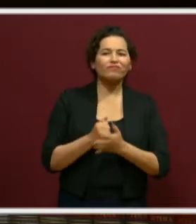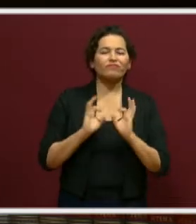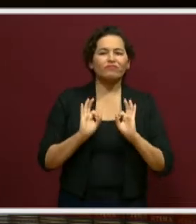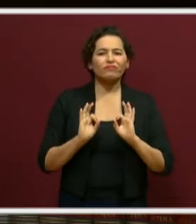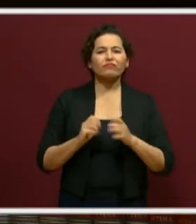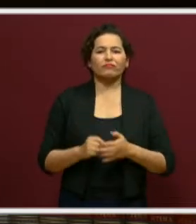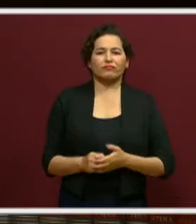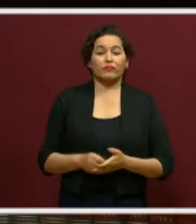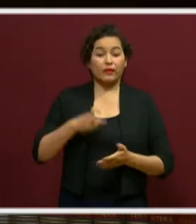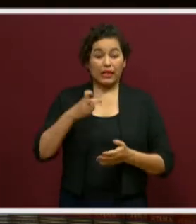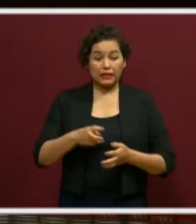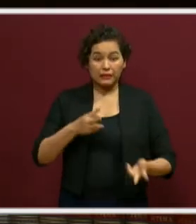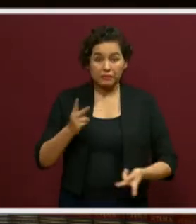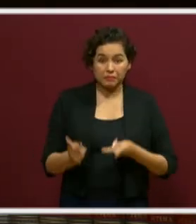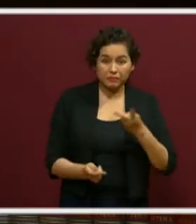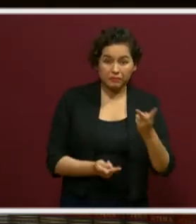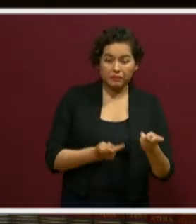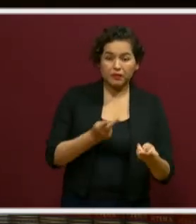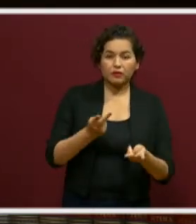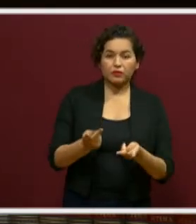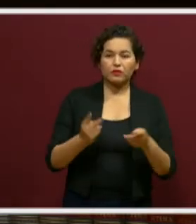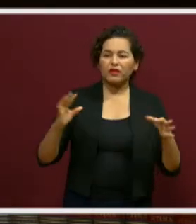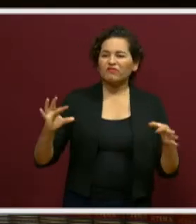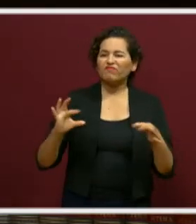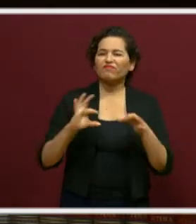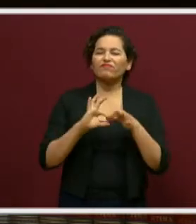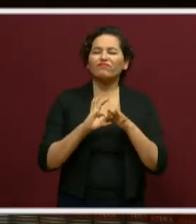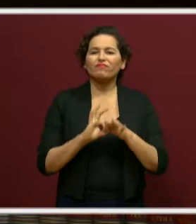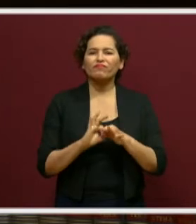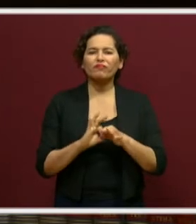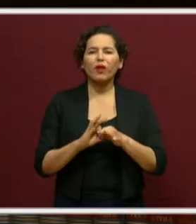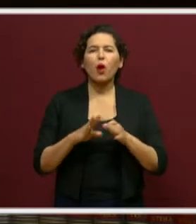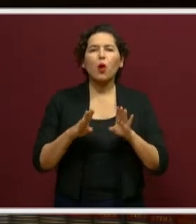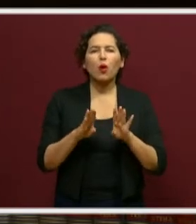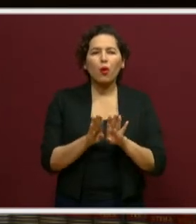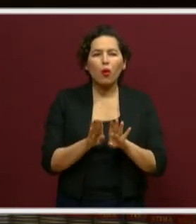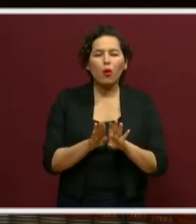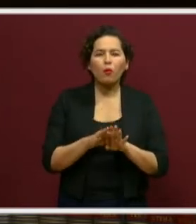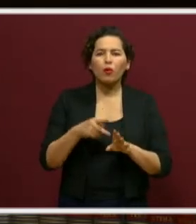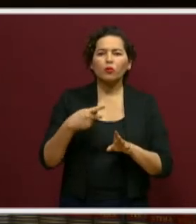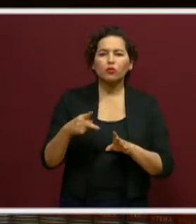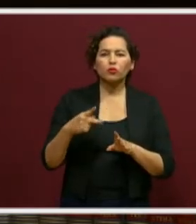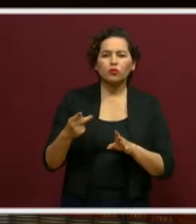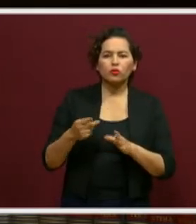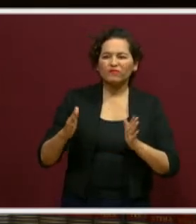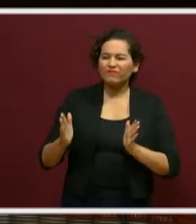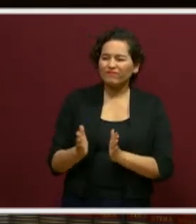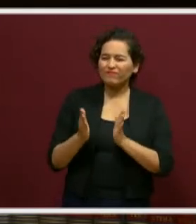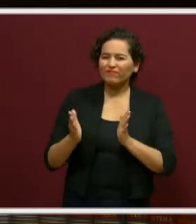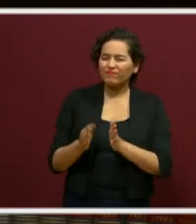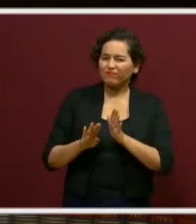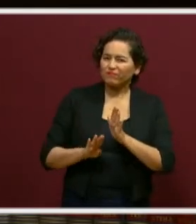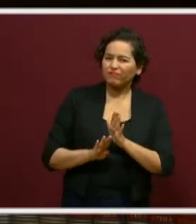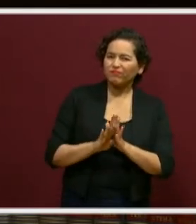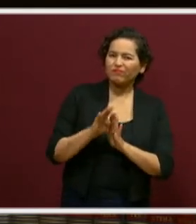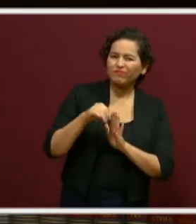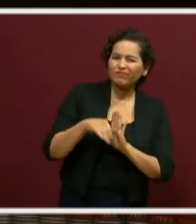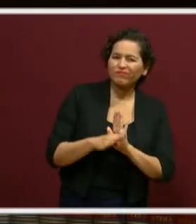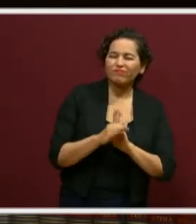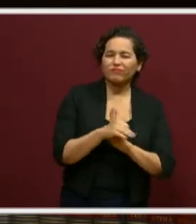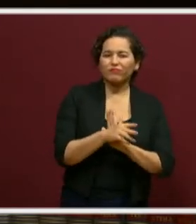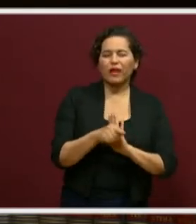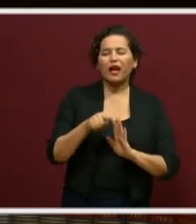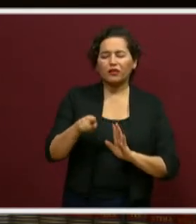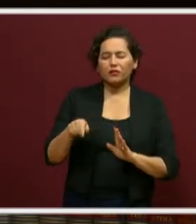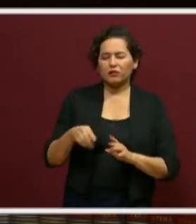van en relación a cómo ha sido su desempeño y demás, pero es mejor que las vaya ya